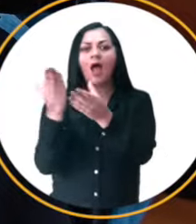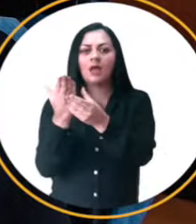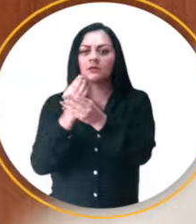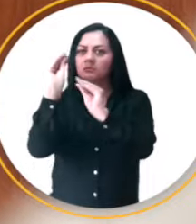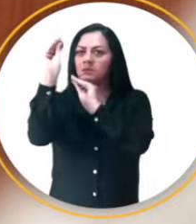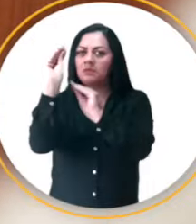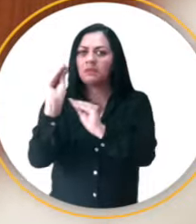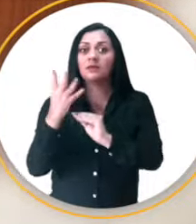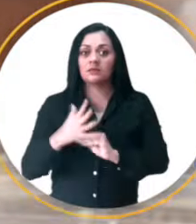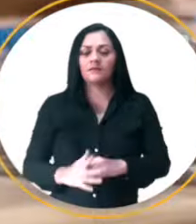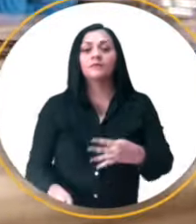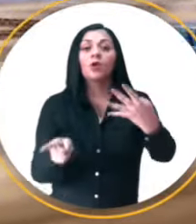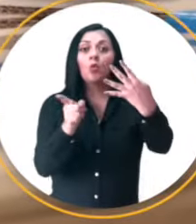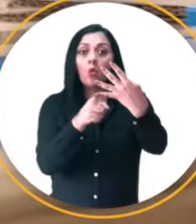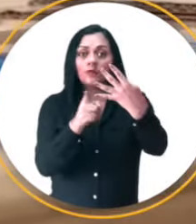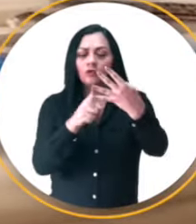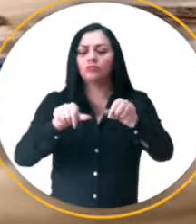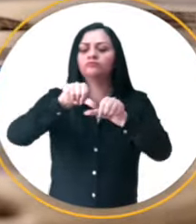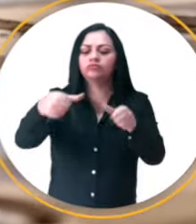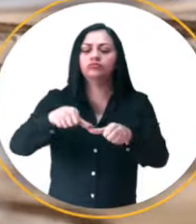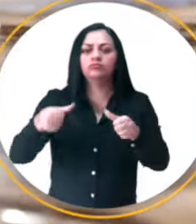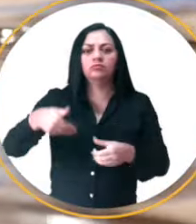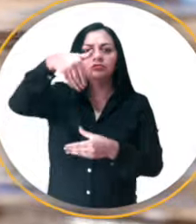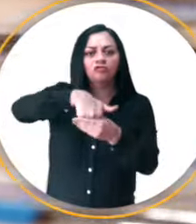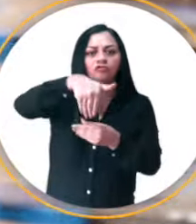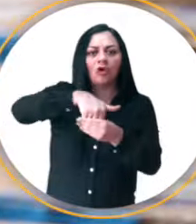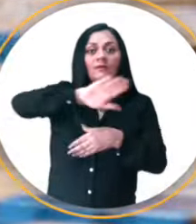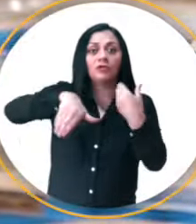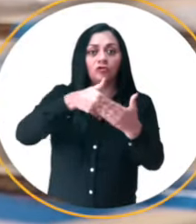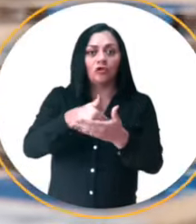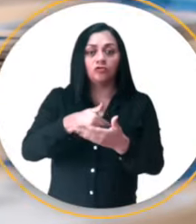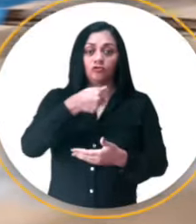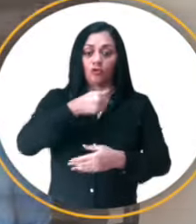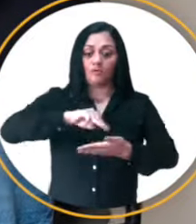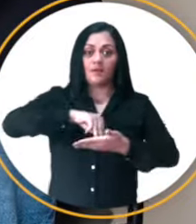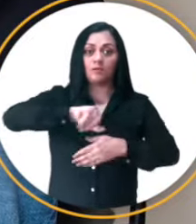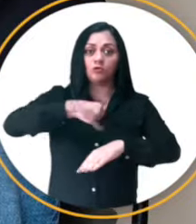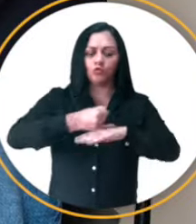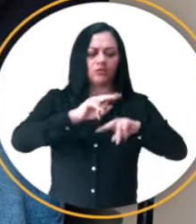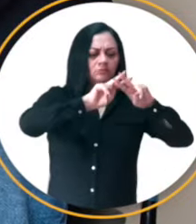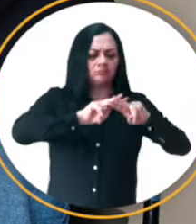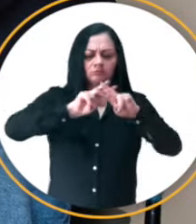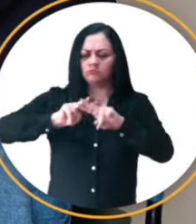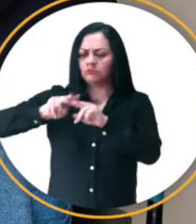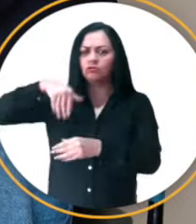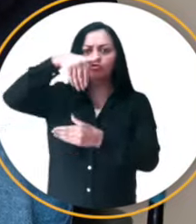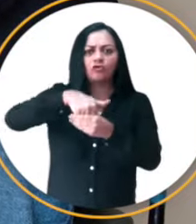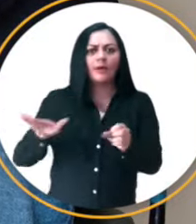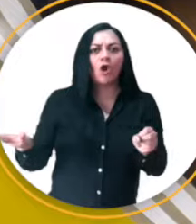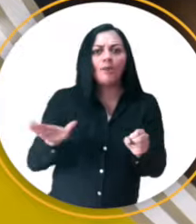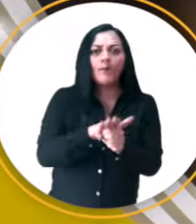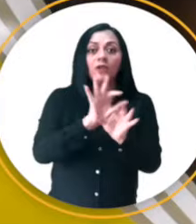llenado de cada una de las actas. 4. Embalaje y envío del material electoral. Los MJRB verificarán que cada